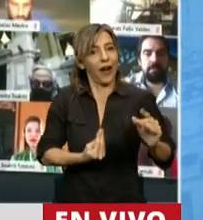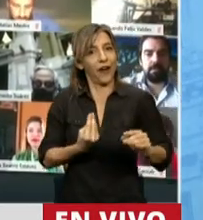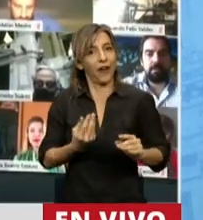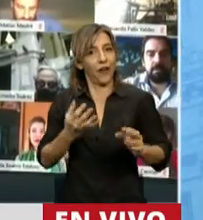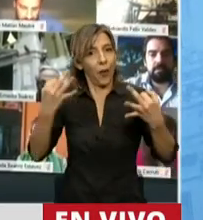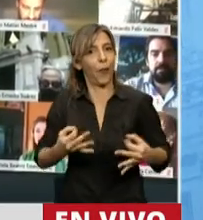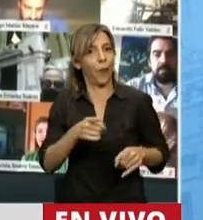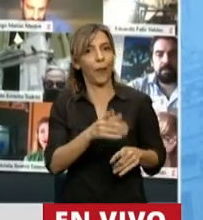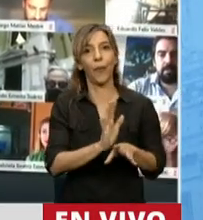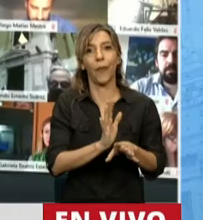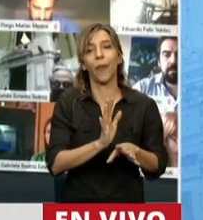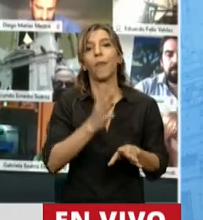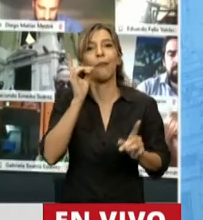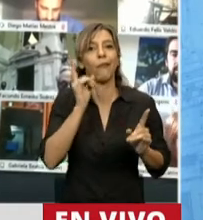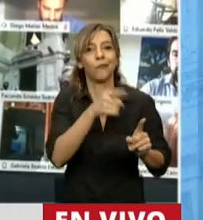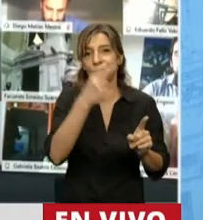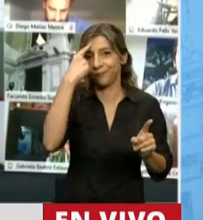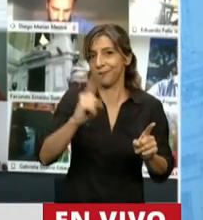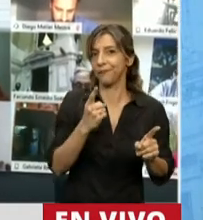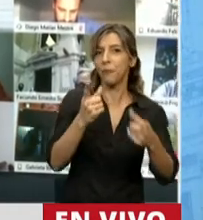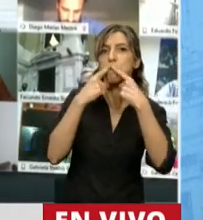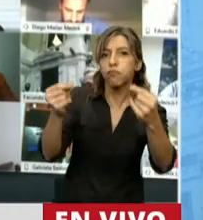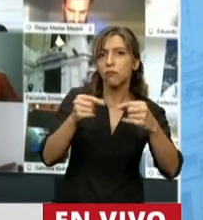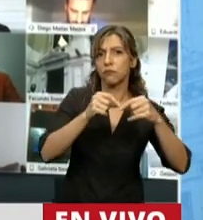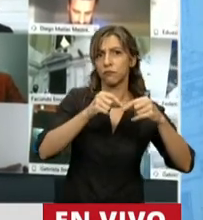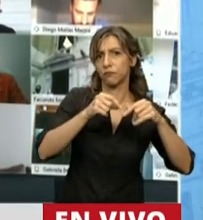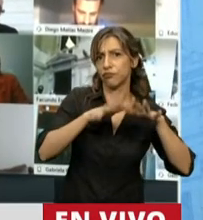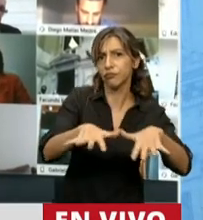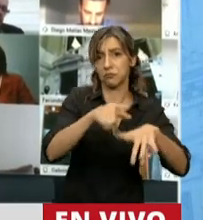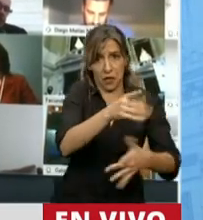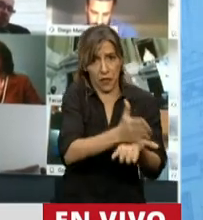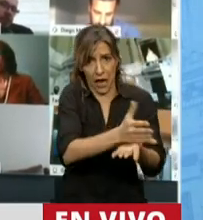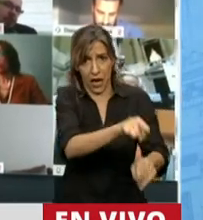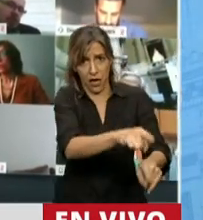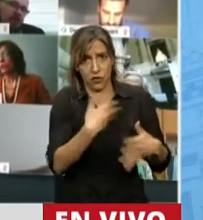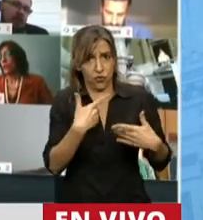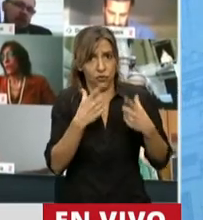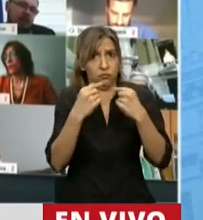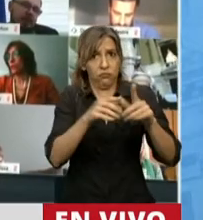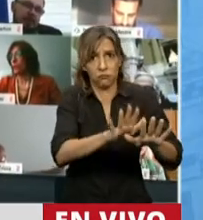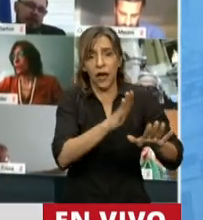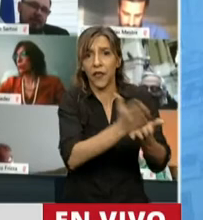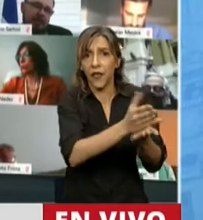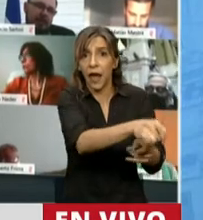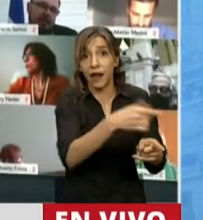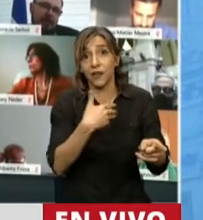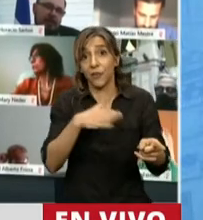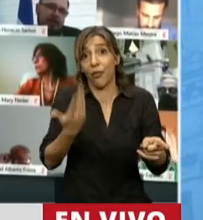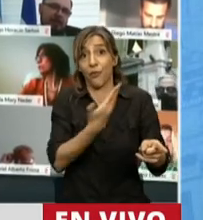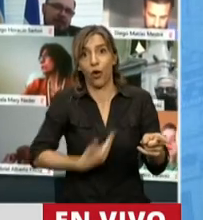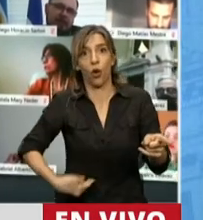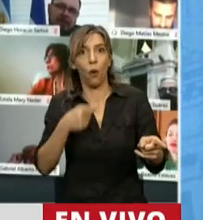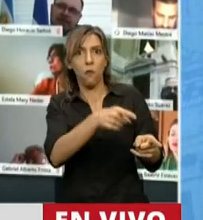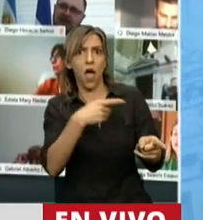manifestantes que se manifiestan libremente como corresponde ejerciendo su derecho a manifestación y terminan accionando